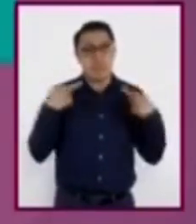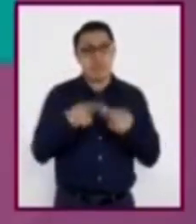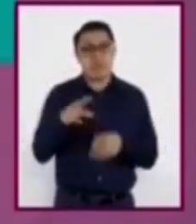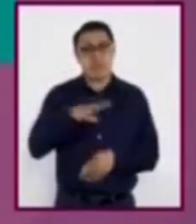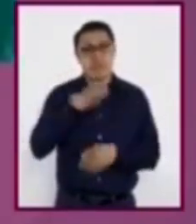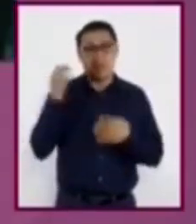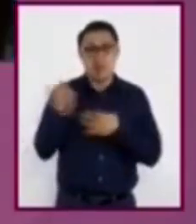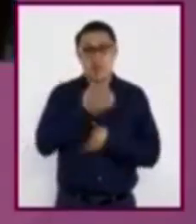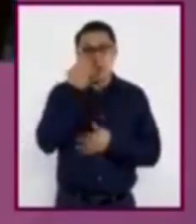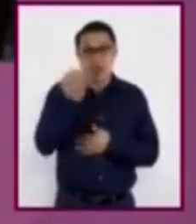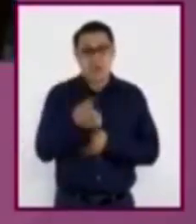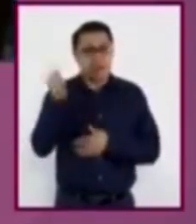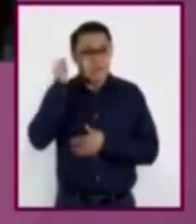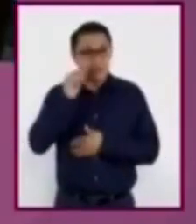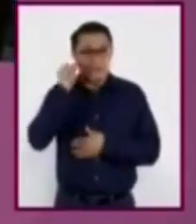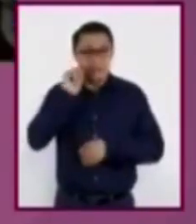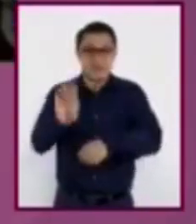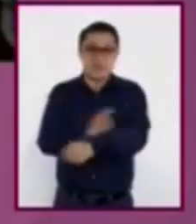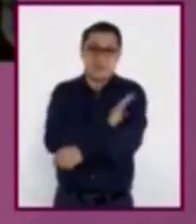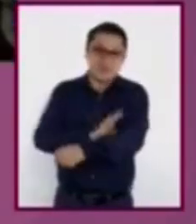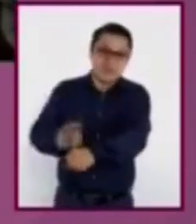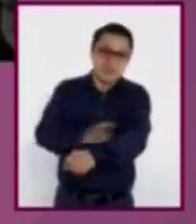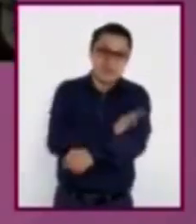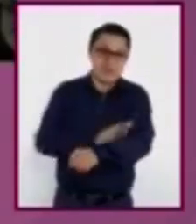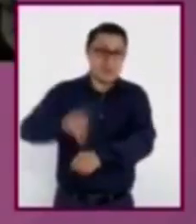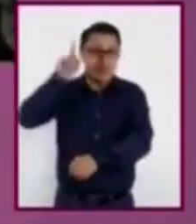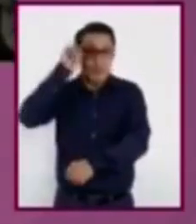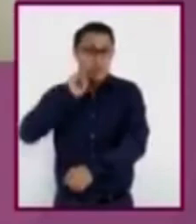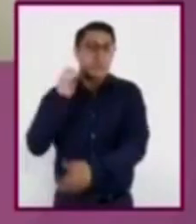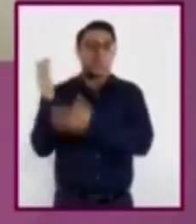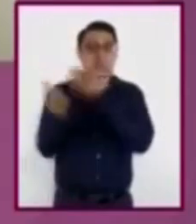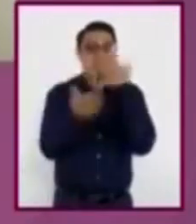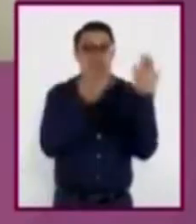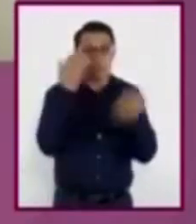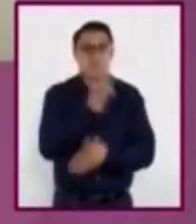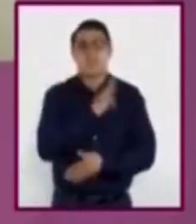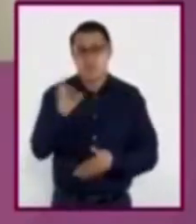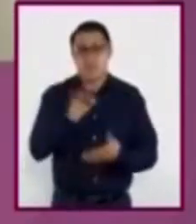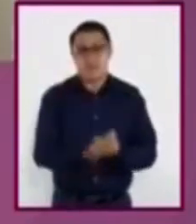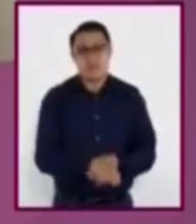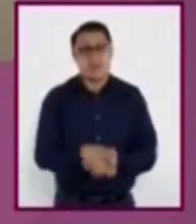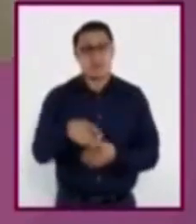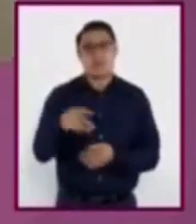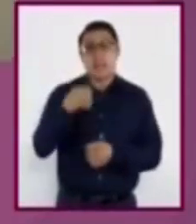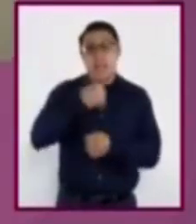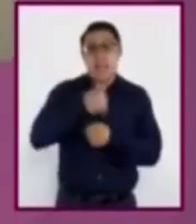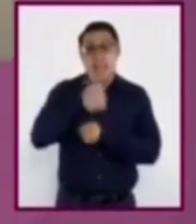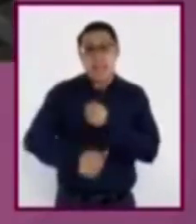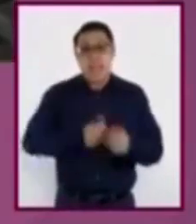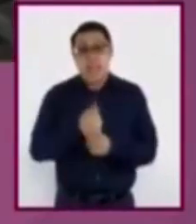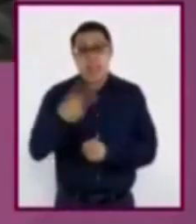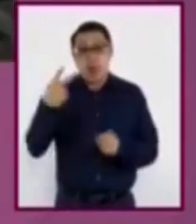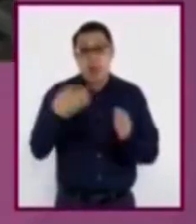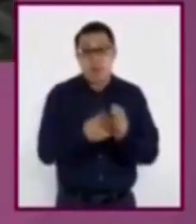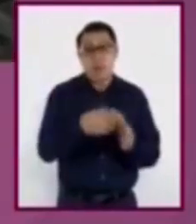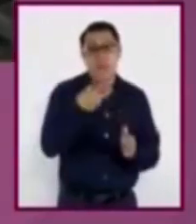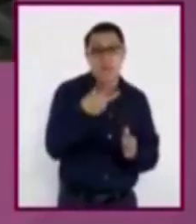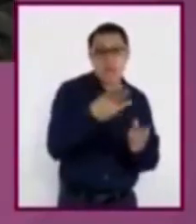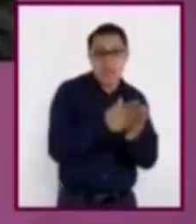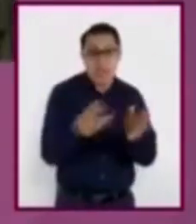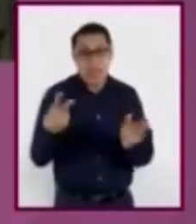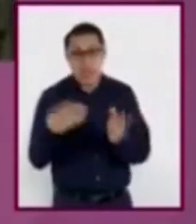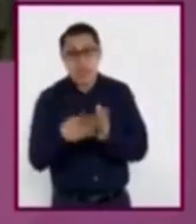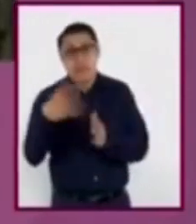y siempre se manifestó a favor de que las mujeres estudiaran, a pesar de que, en 2003 y 2009, los